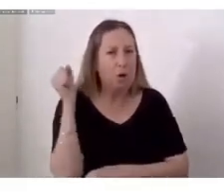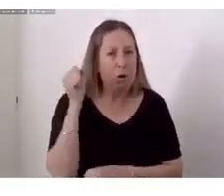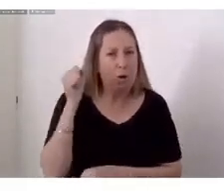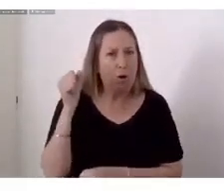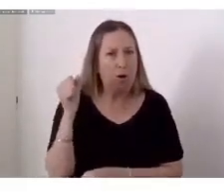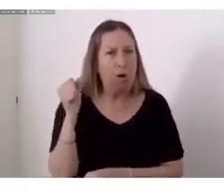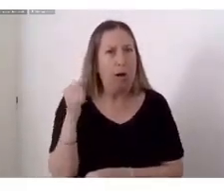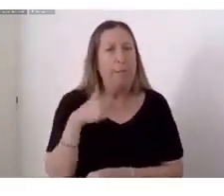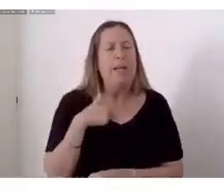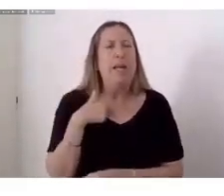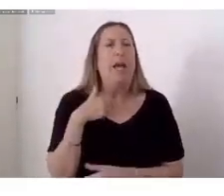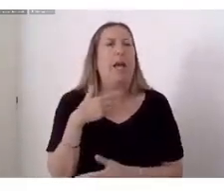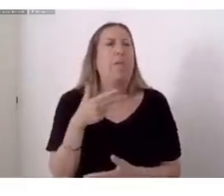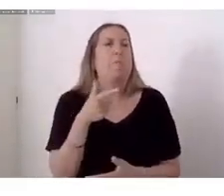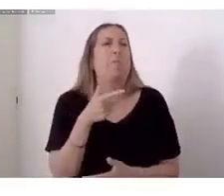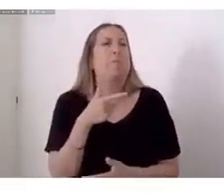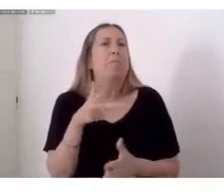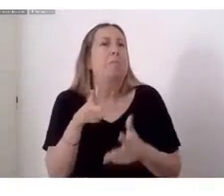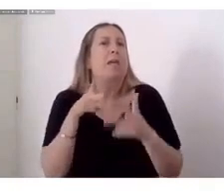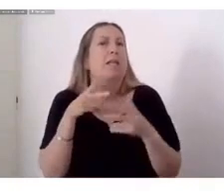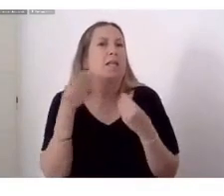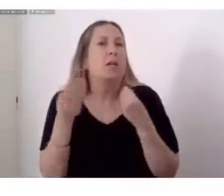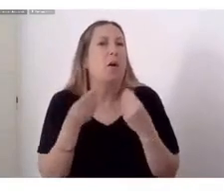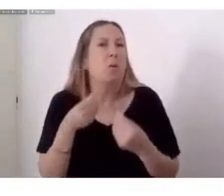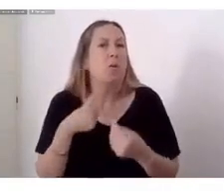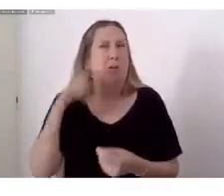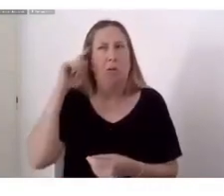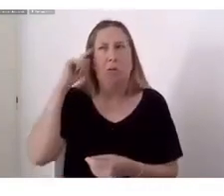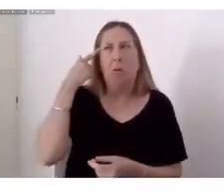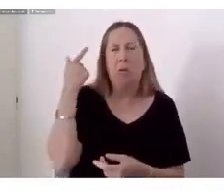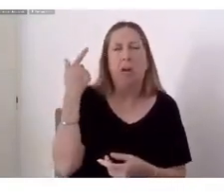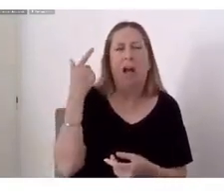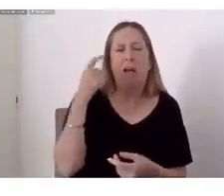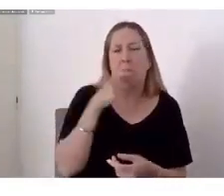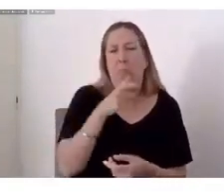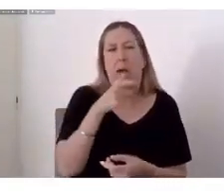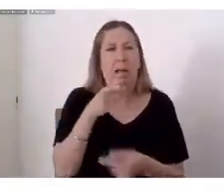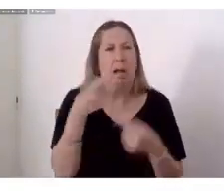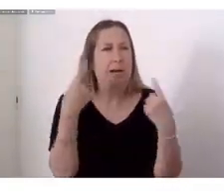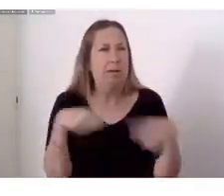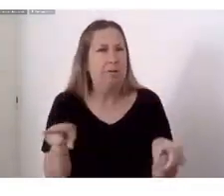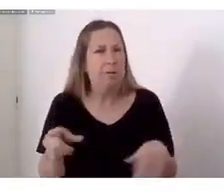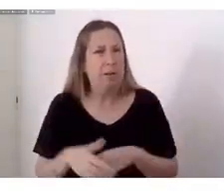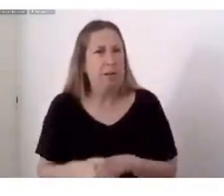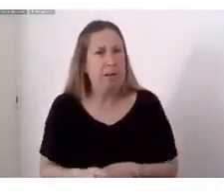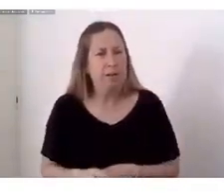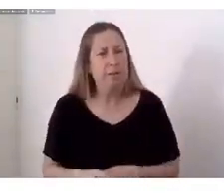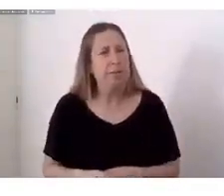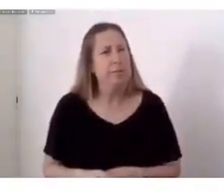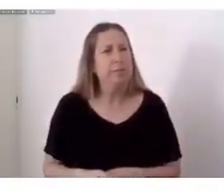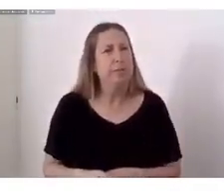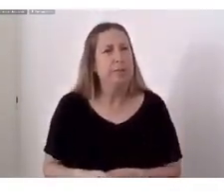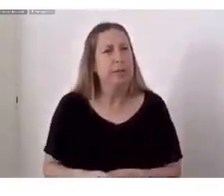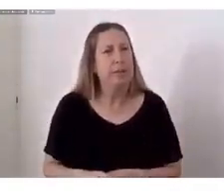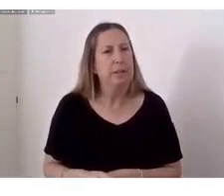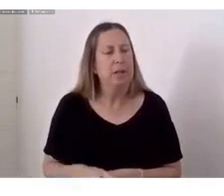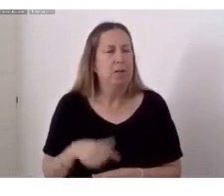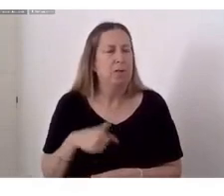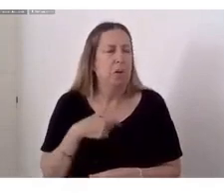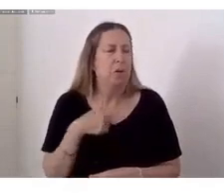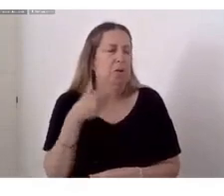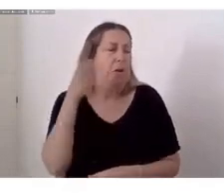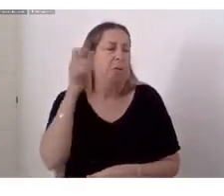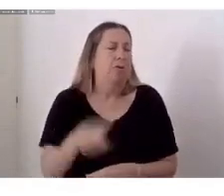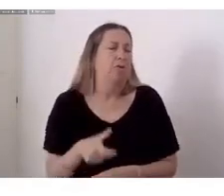loca Y qué sé yo Soy flor de fango Una cualquiera